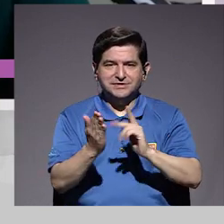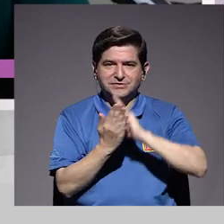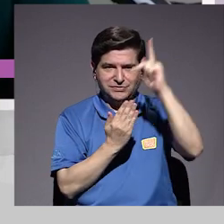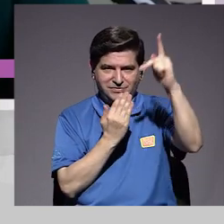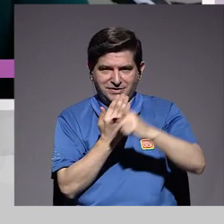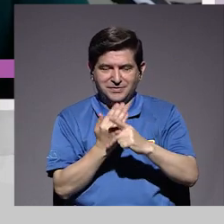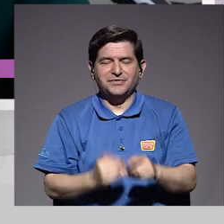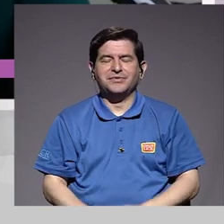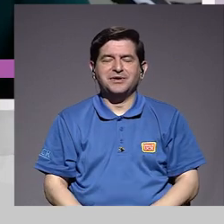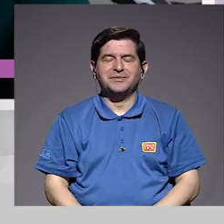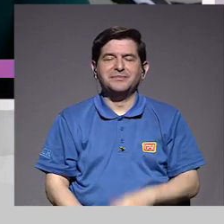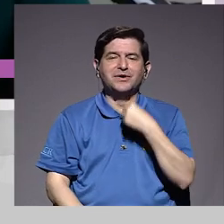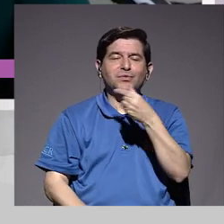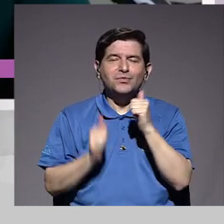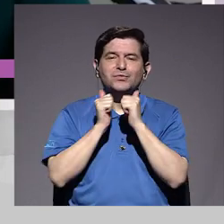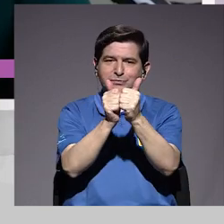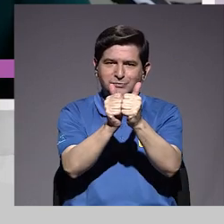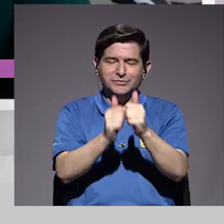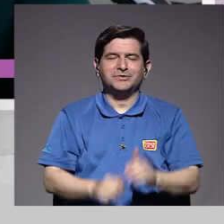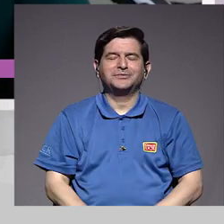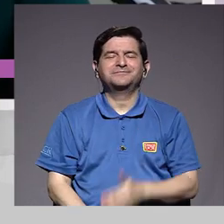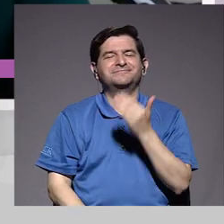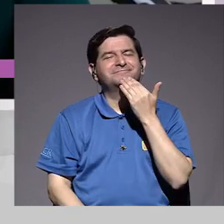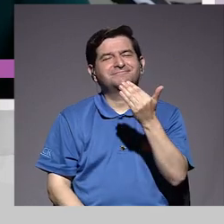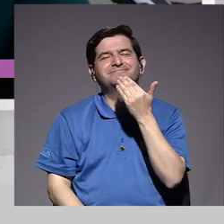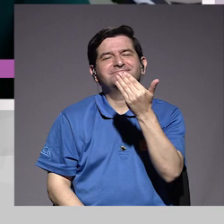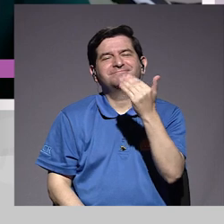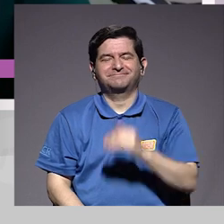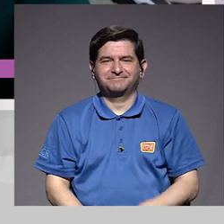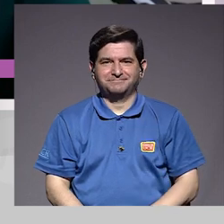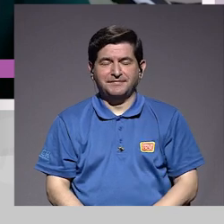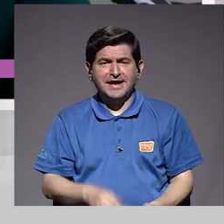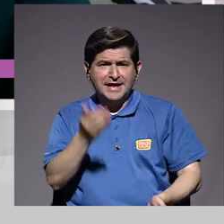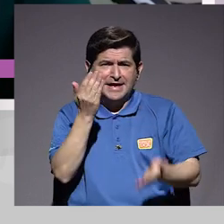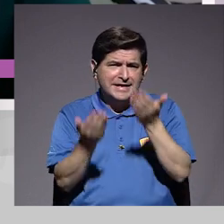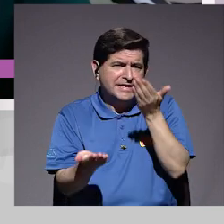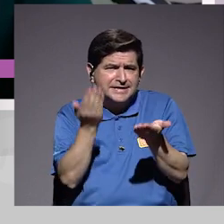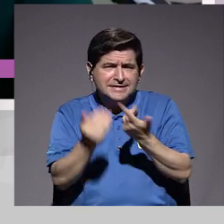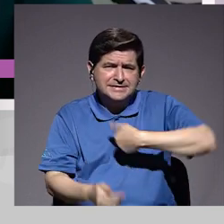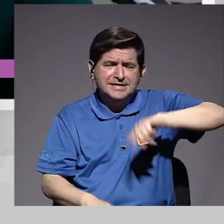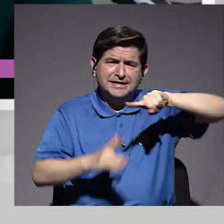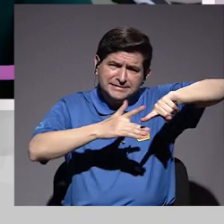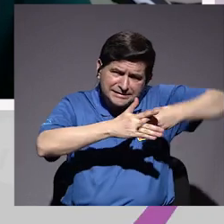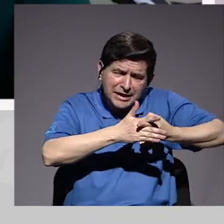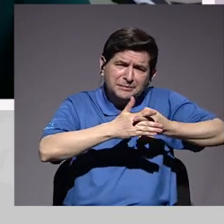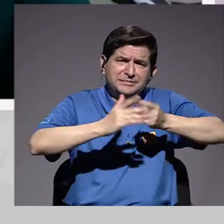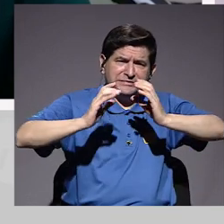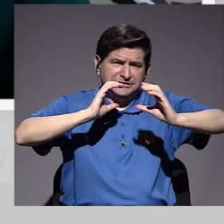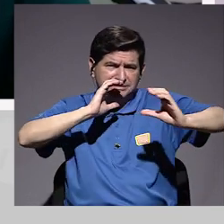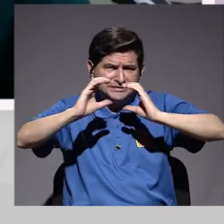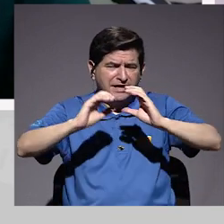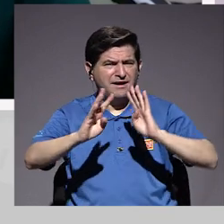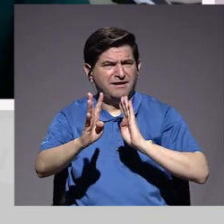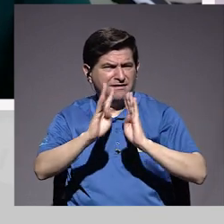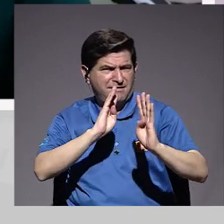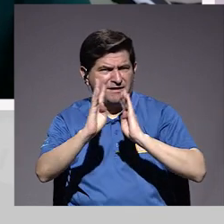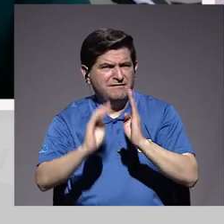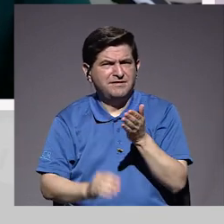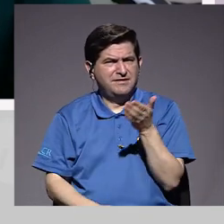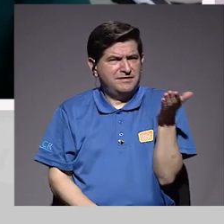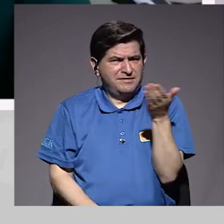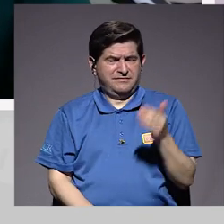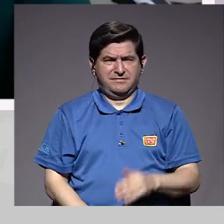día de hoy. Muchísimas gracias. Doctor, tal vez podamos empezar esta conversación hablando un poco acerca de